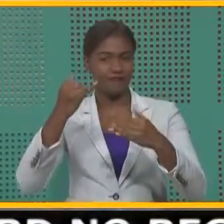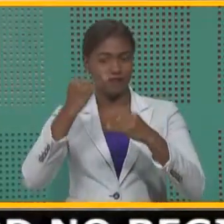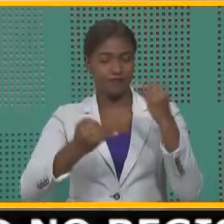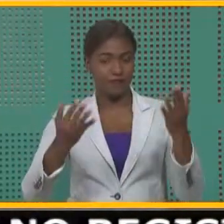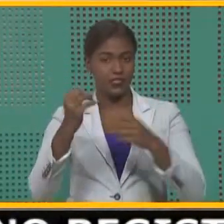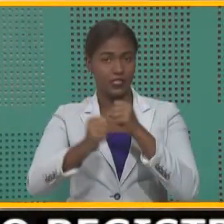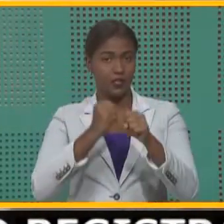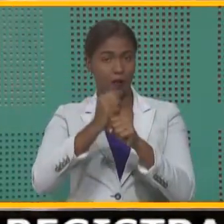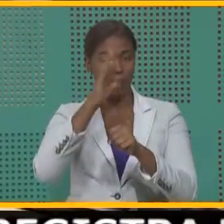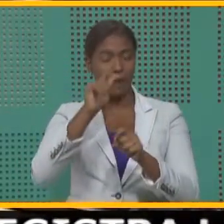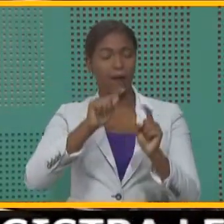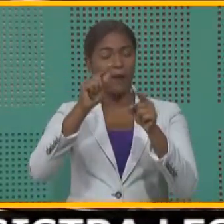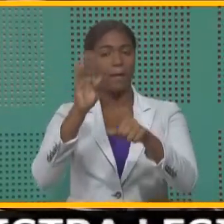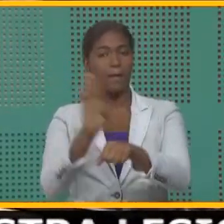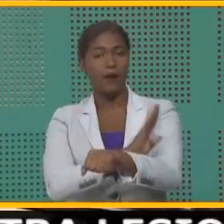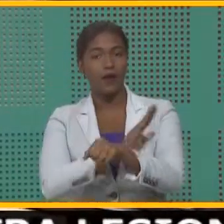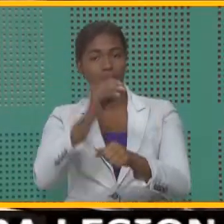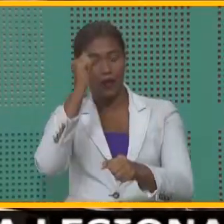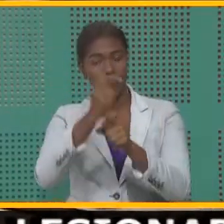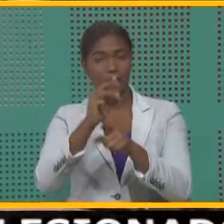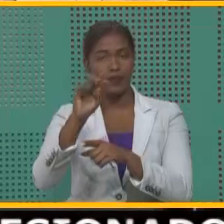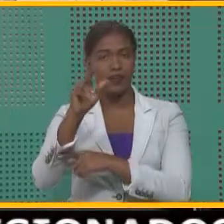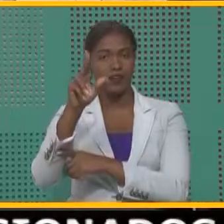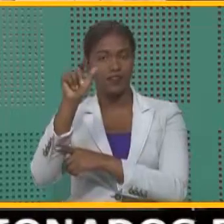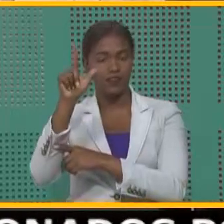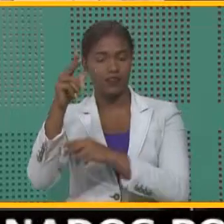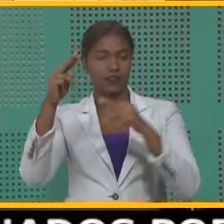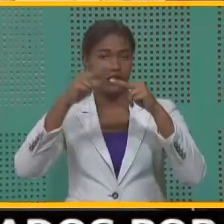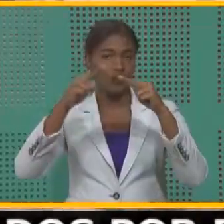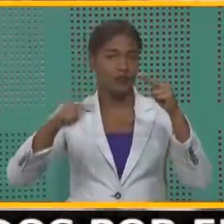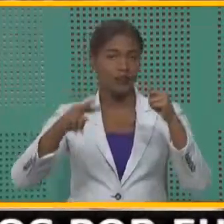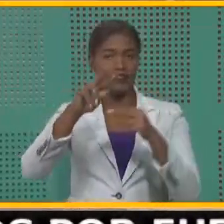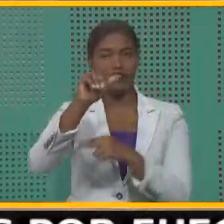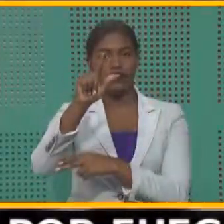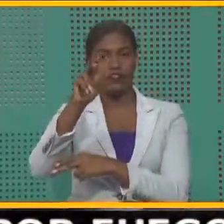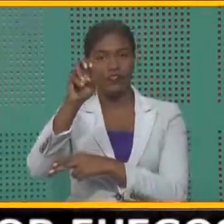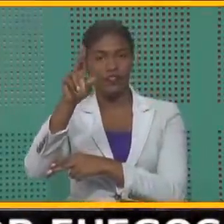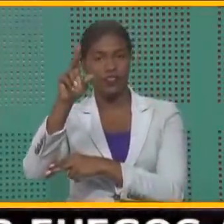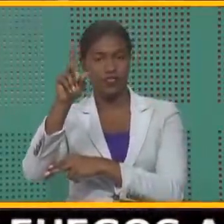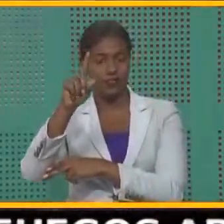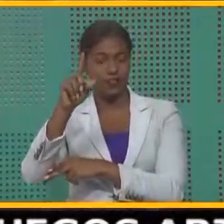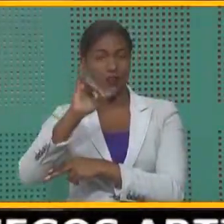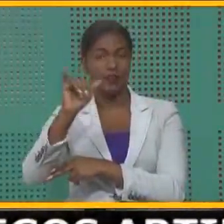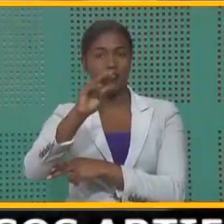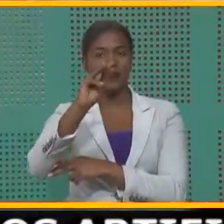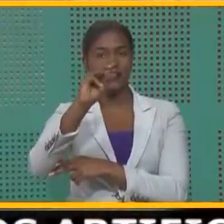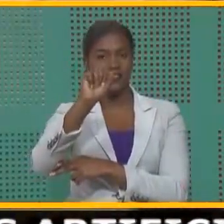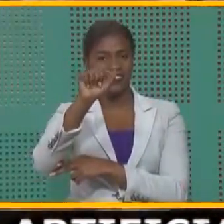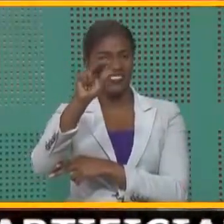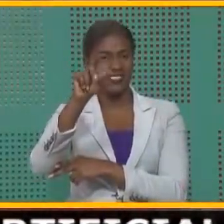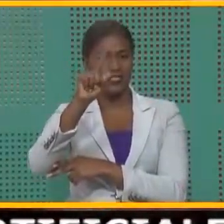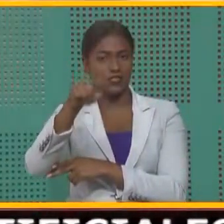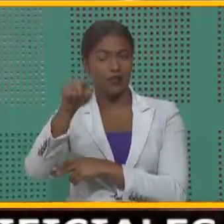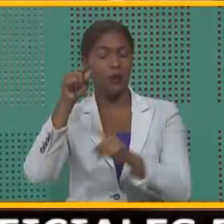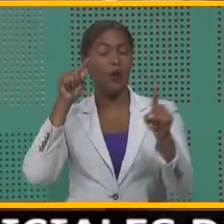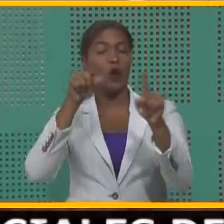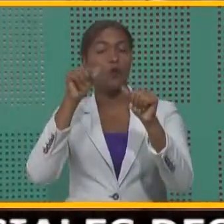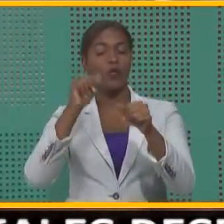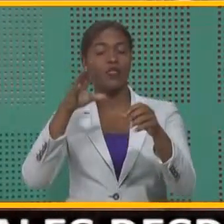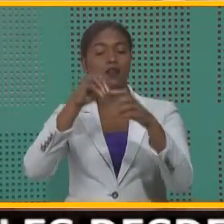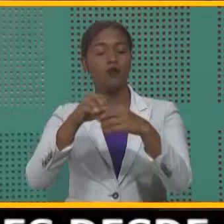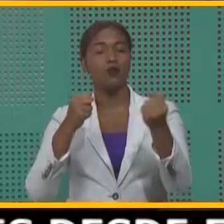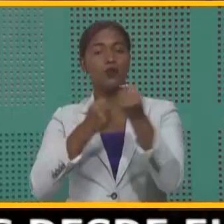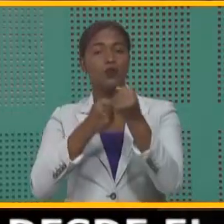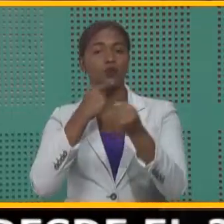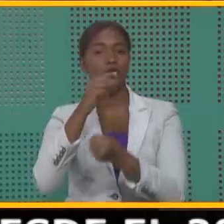provincias Barahona, Hermanas Miraval, Atomayor, Valverde, María Trinidad Sánchez y Sánchez Ramírez, como parte del plan para llegar a una cobertura